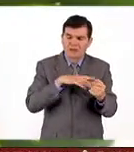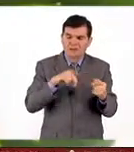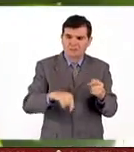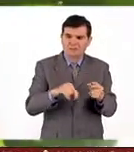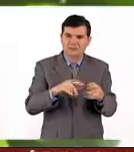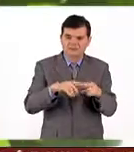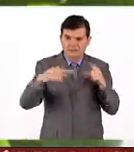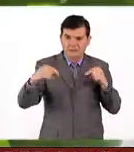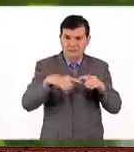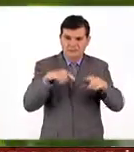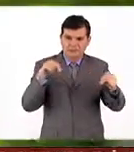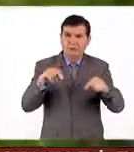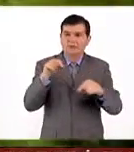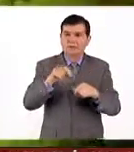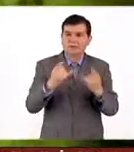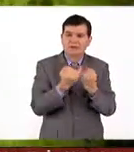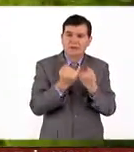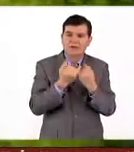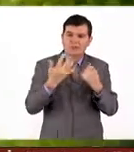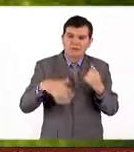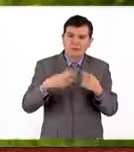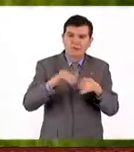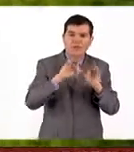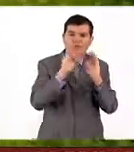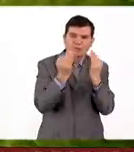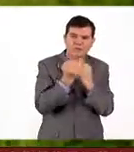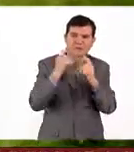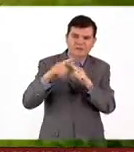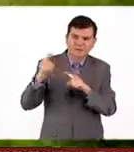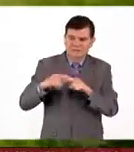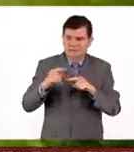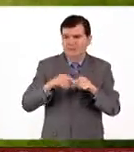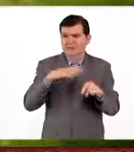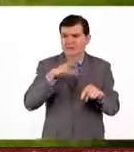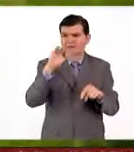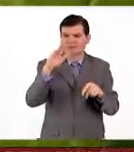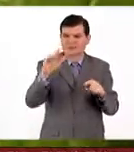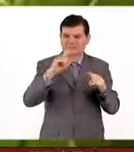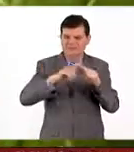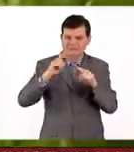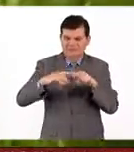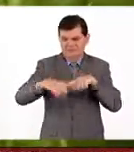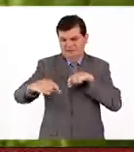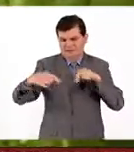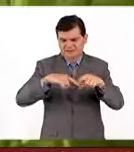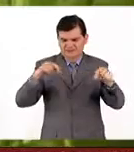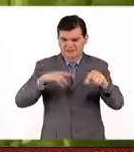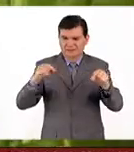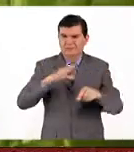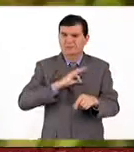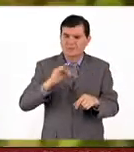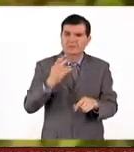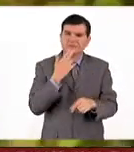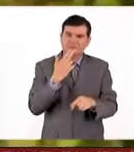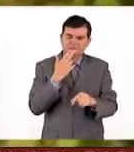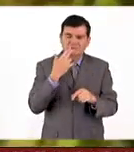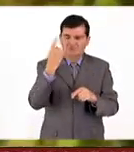a través de un agave y que se están buscando diferentes especies. Hay más de 50 especies mexicanas de agave de